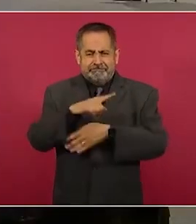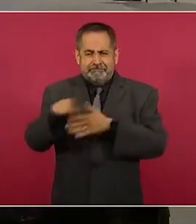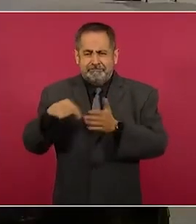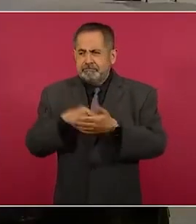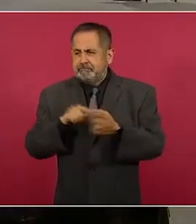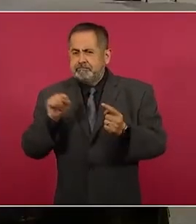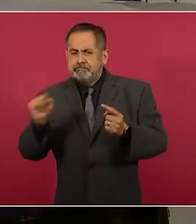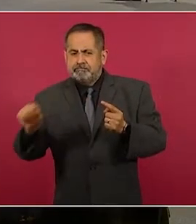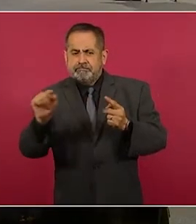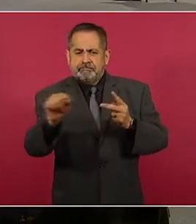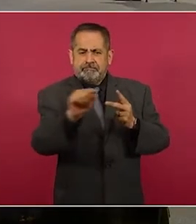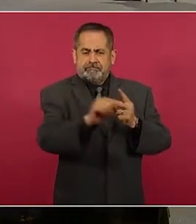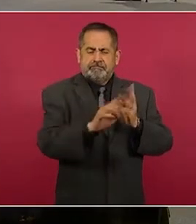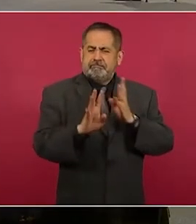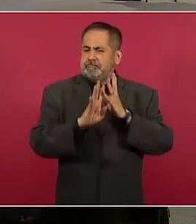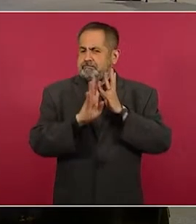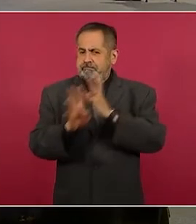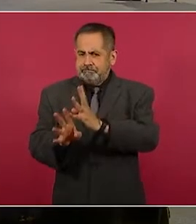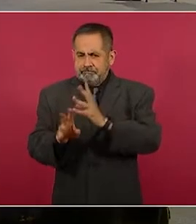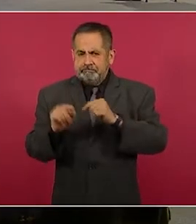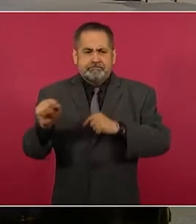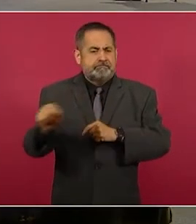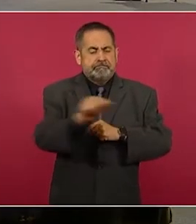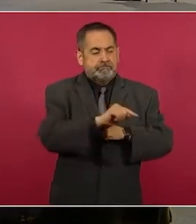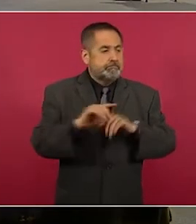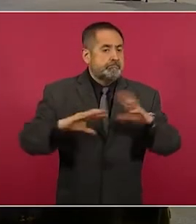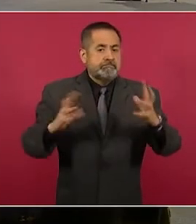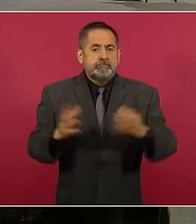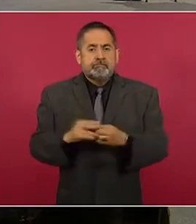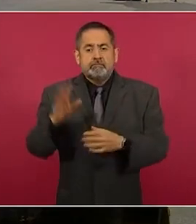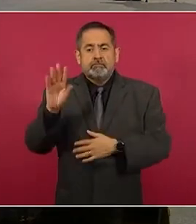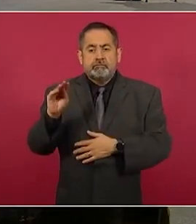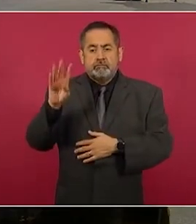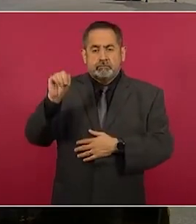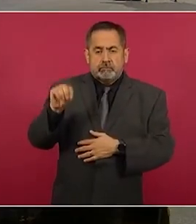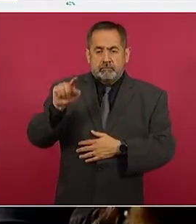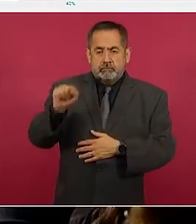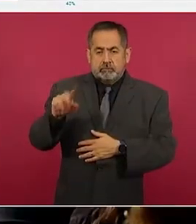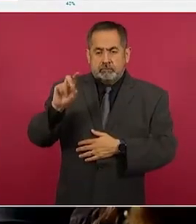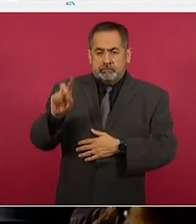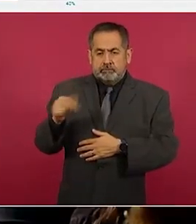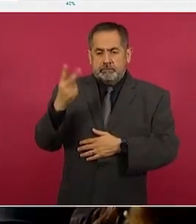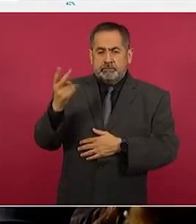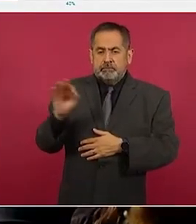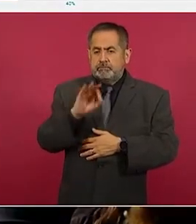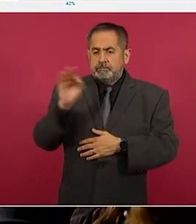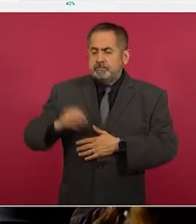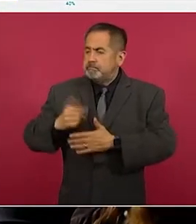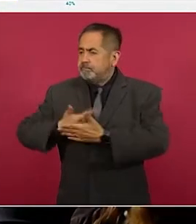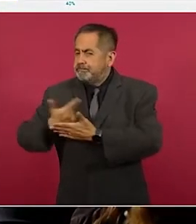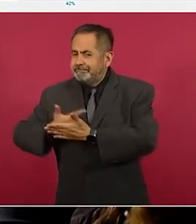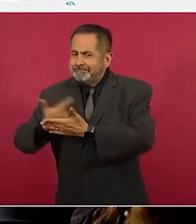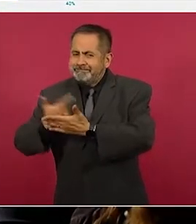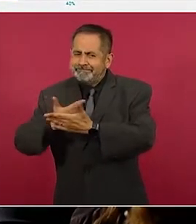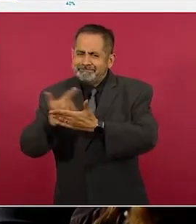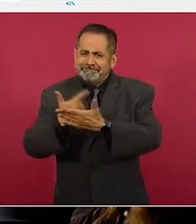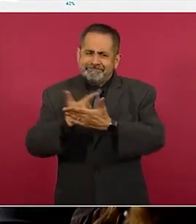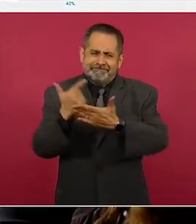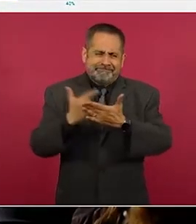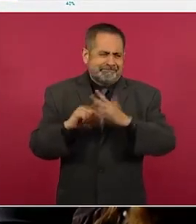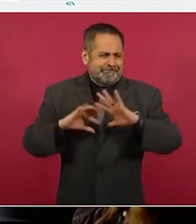según el dato, es el 99.32 por ciento de las